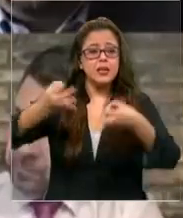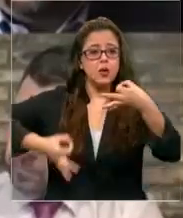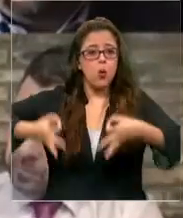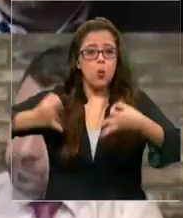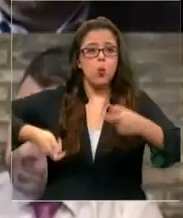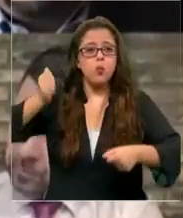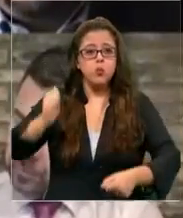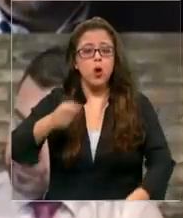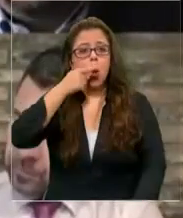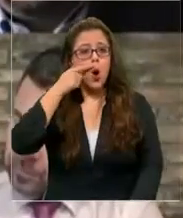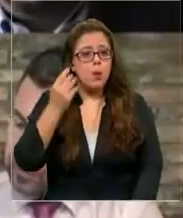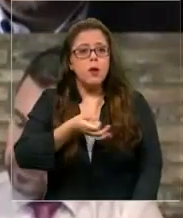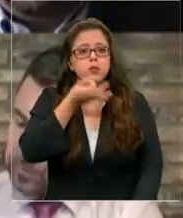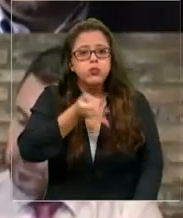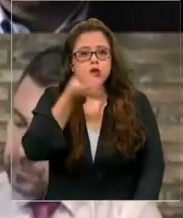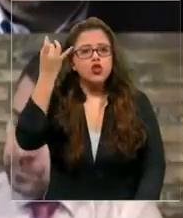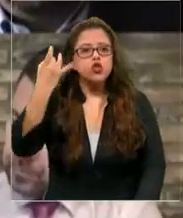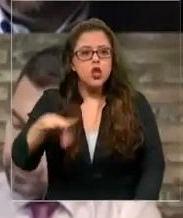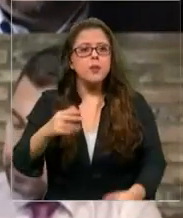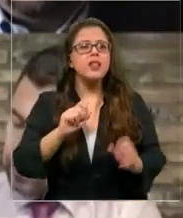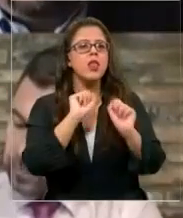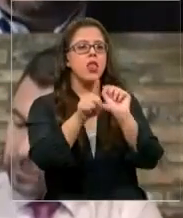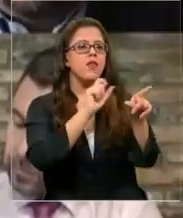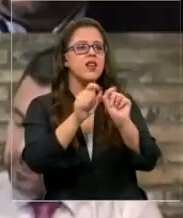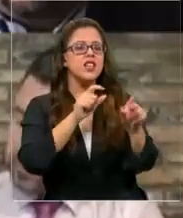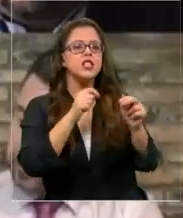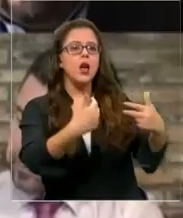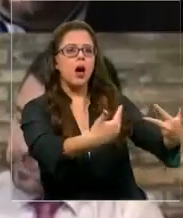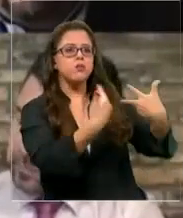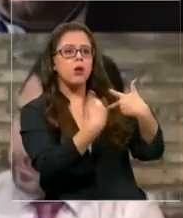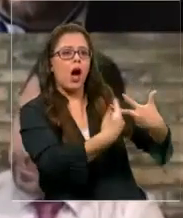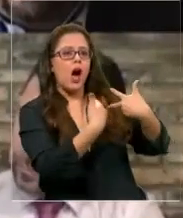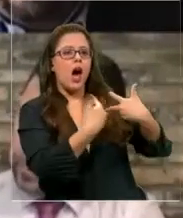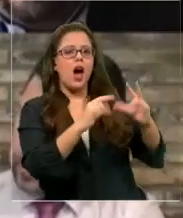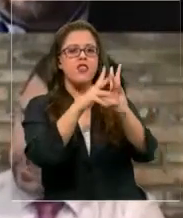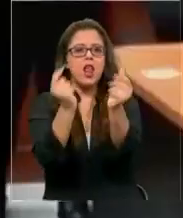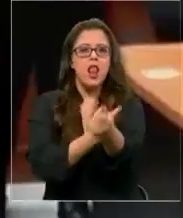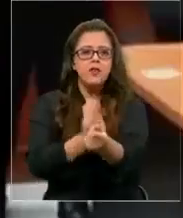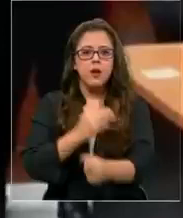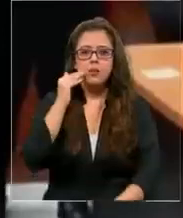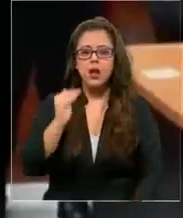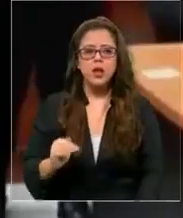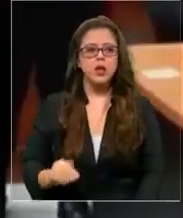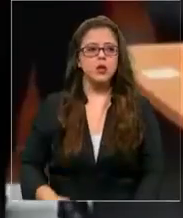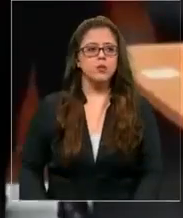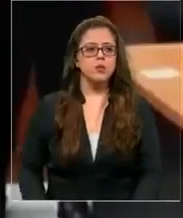imputado declaró que solo se habría defendido de ataques por parte de la familia del menor.